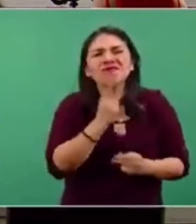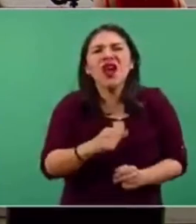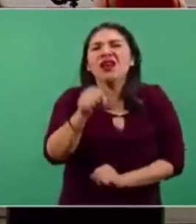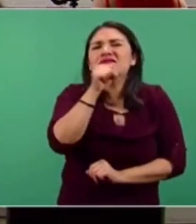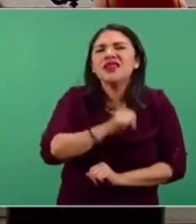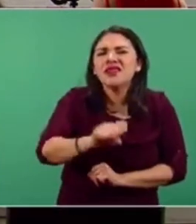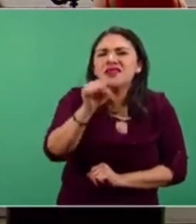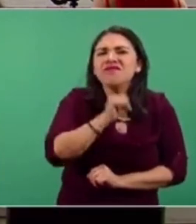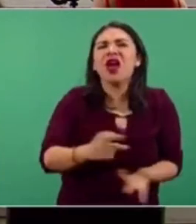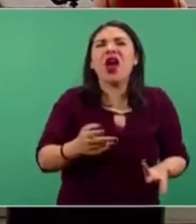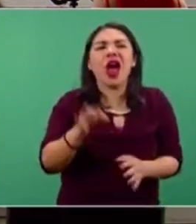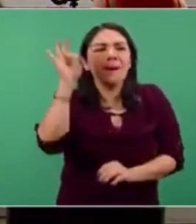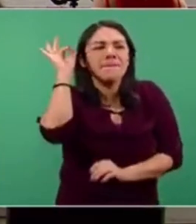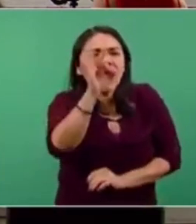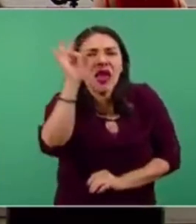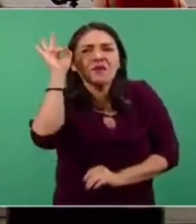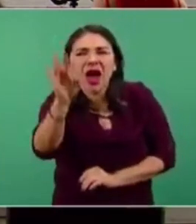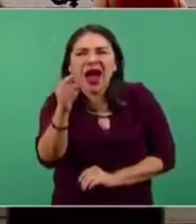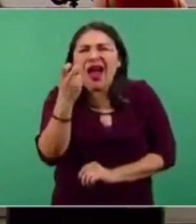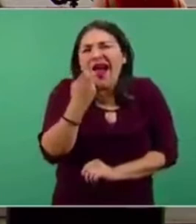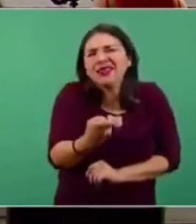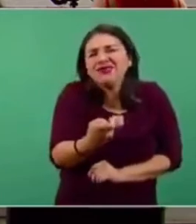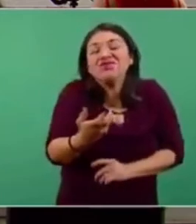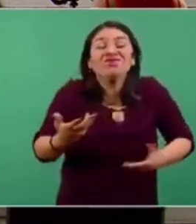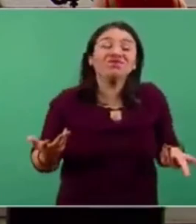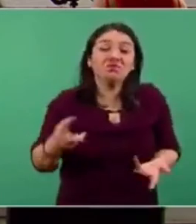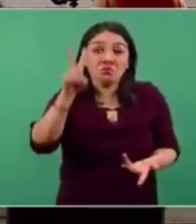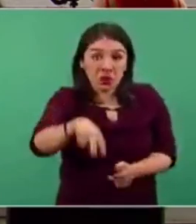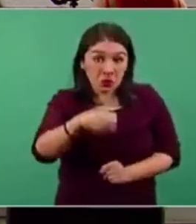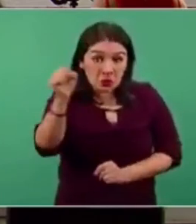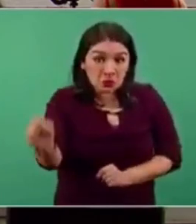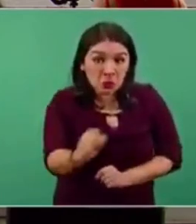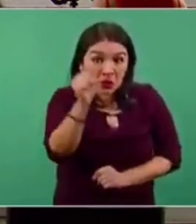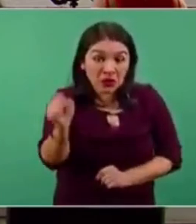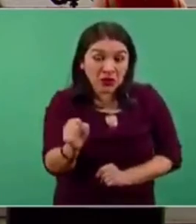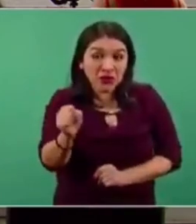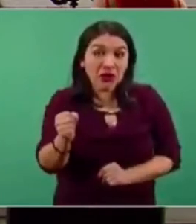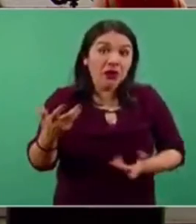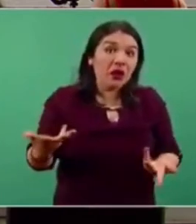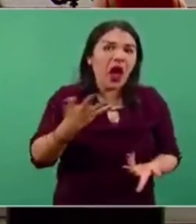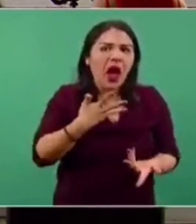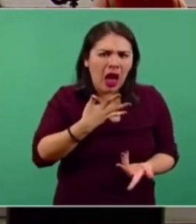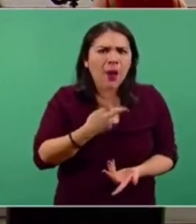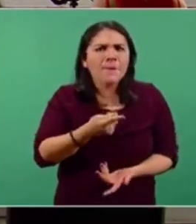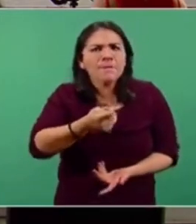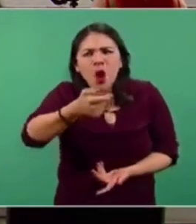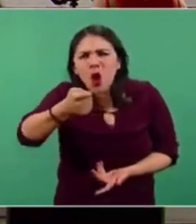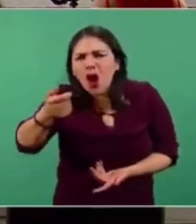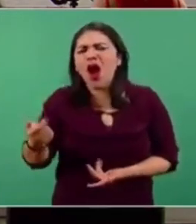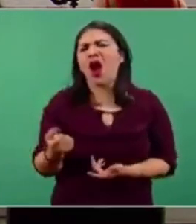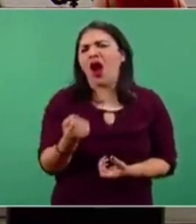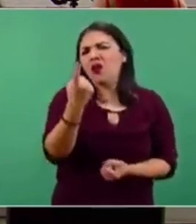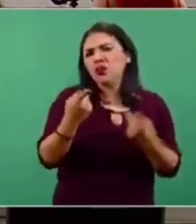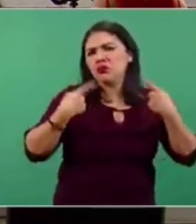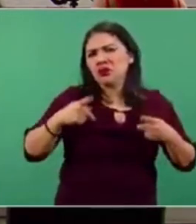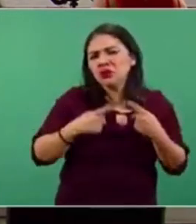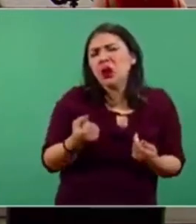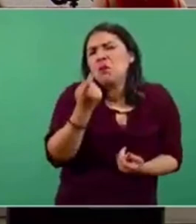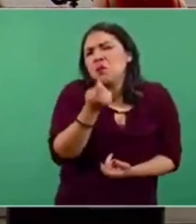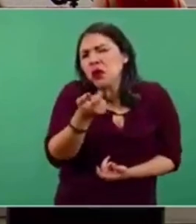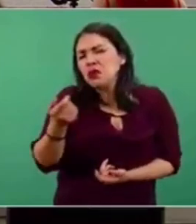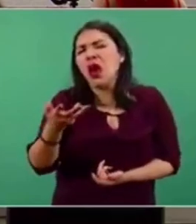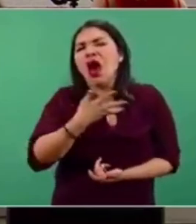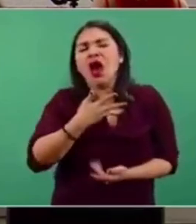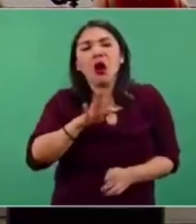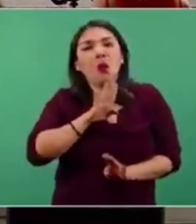intriga, en la especulación. Entonces, afortunadamente, ya quizá pocas personas en el país se